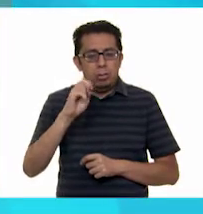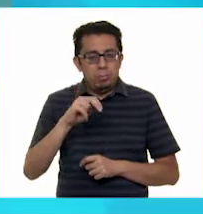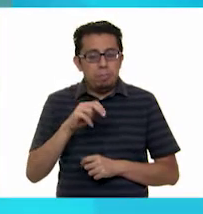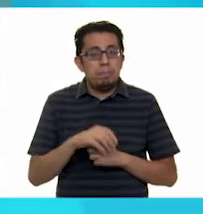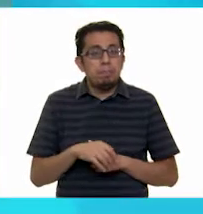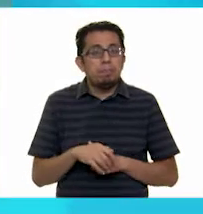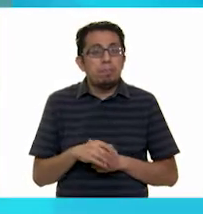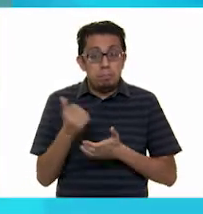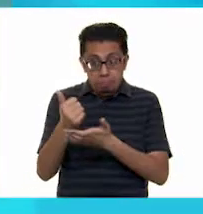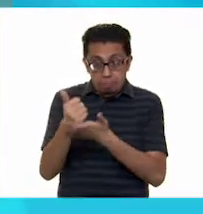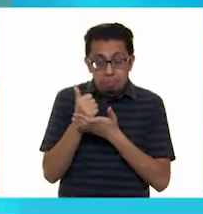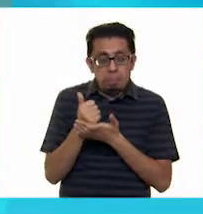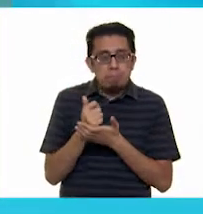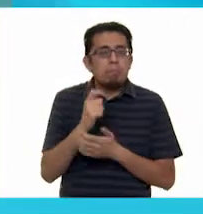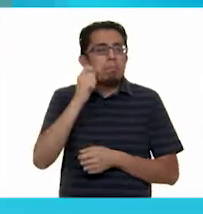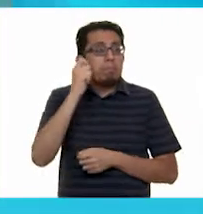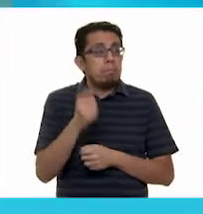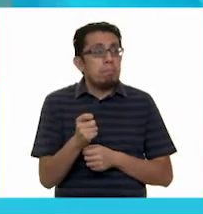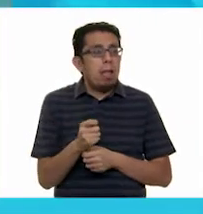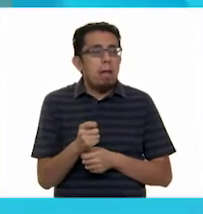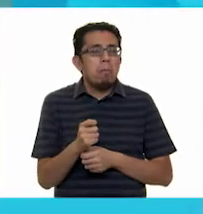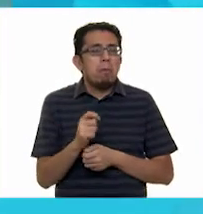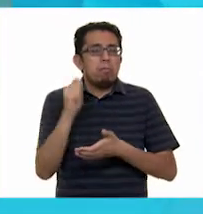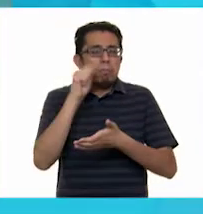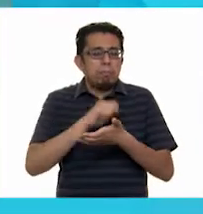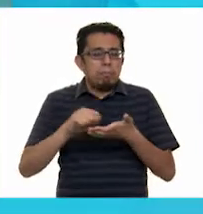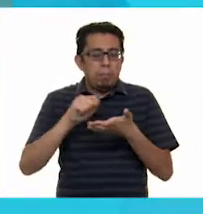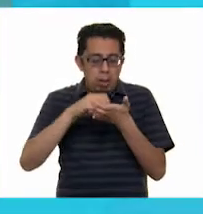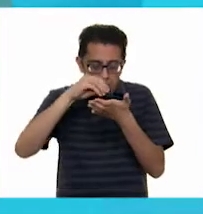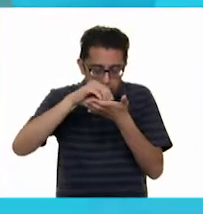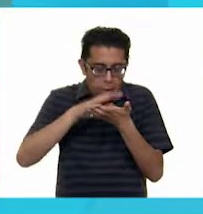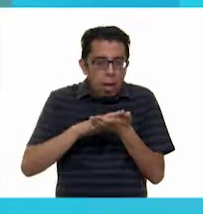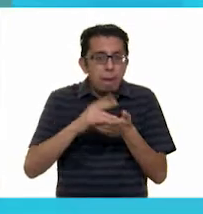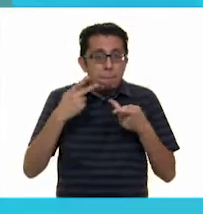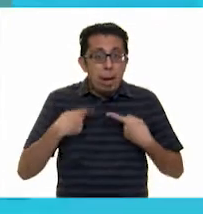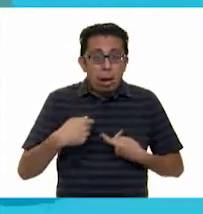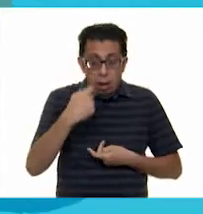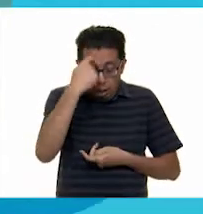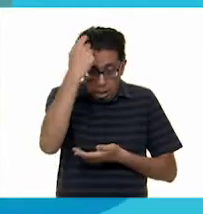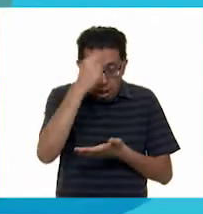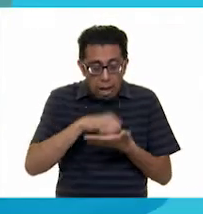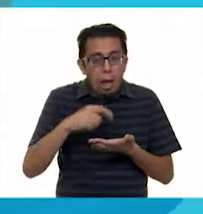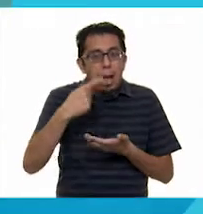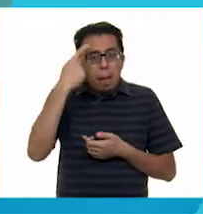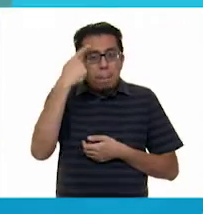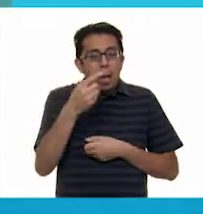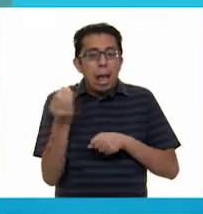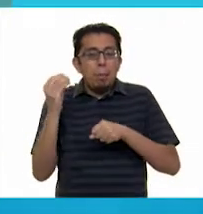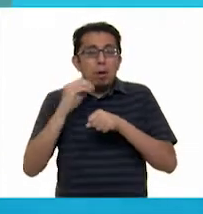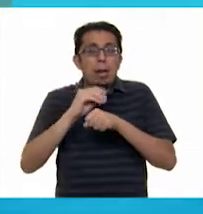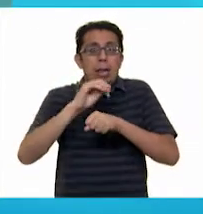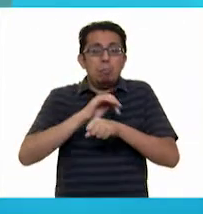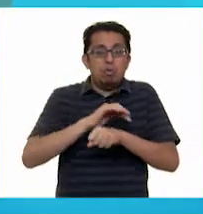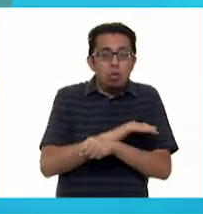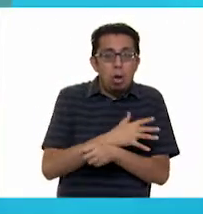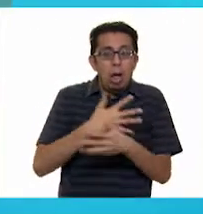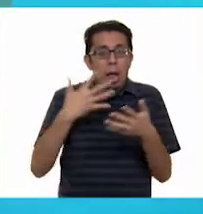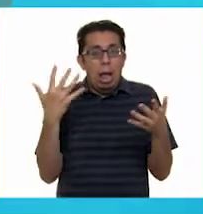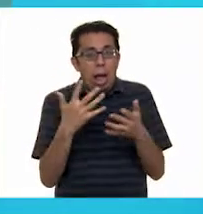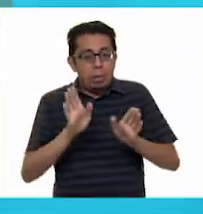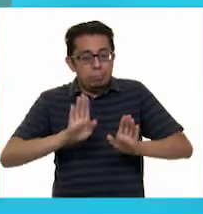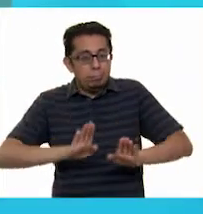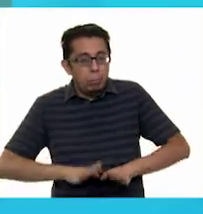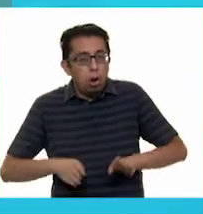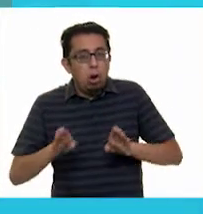Acotaciones. Son las notas escritas por el autor del texto para indicar las emociones, reacciones, actitudes,